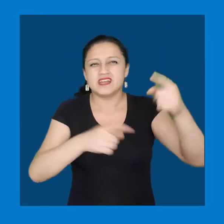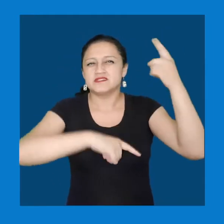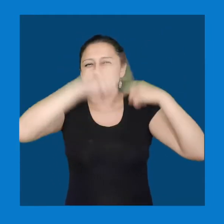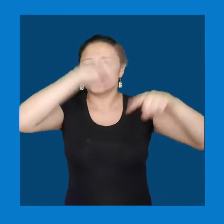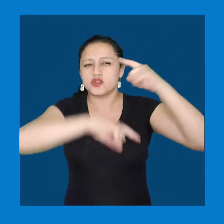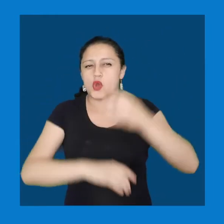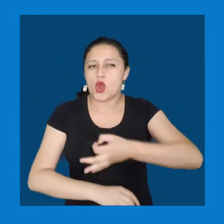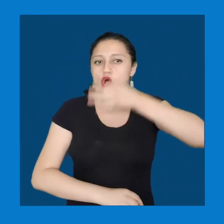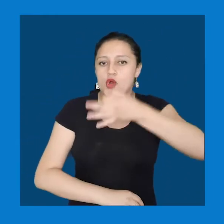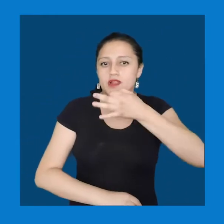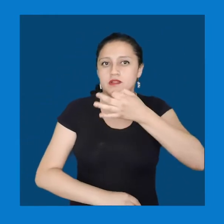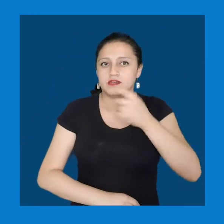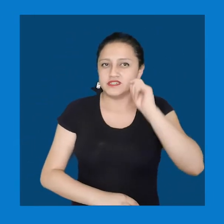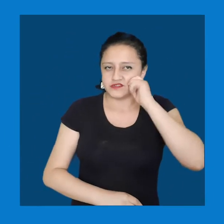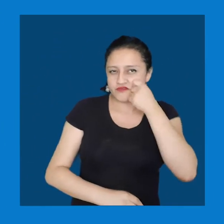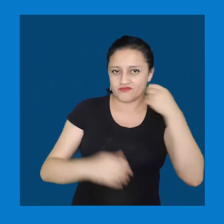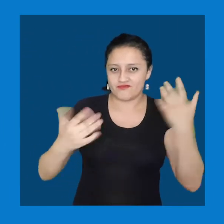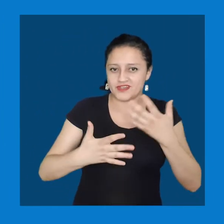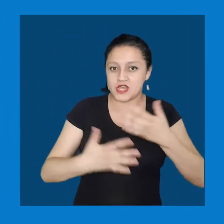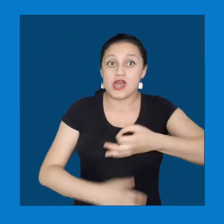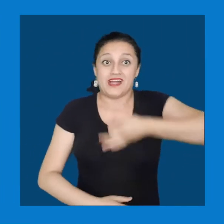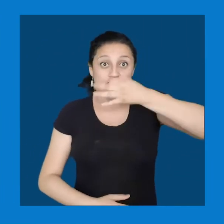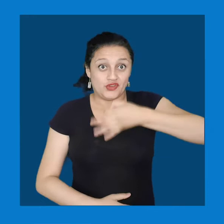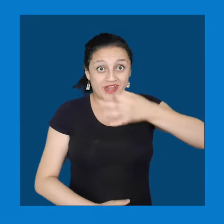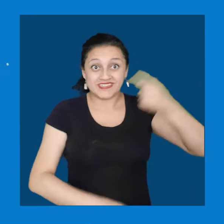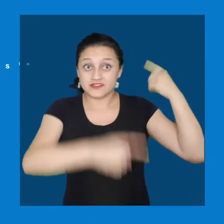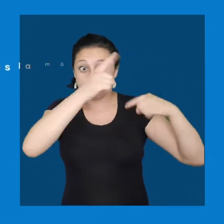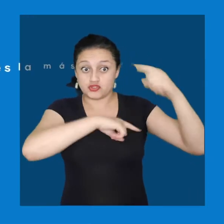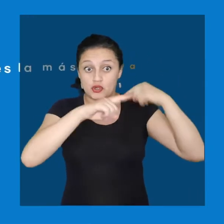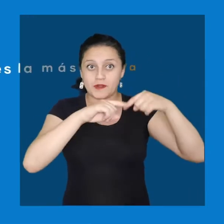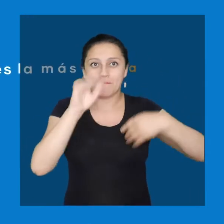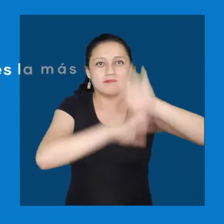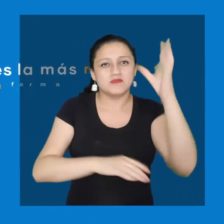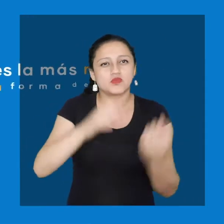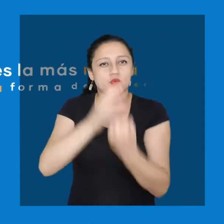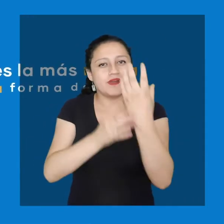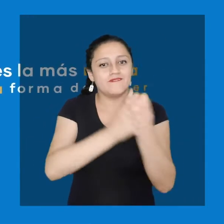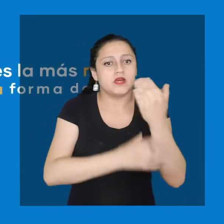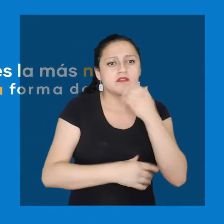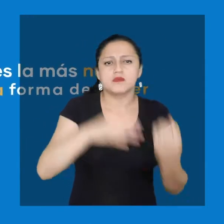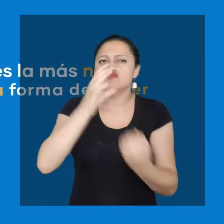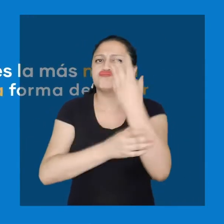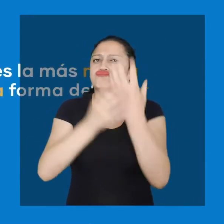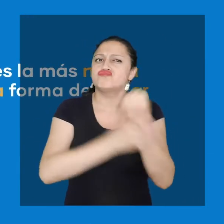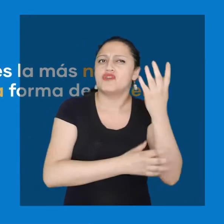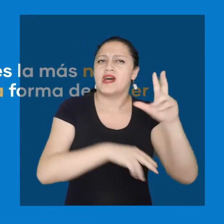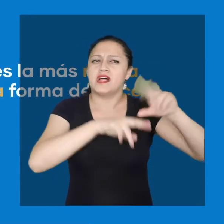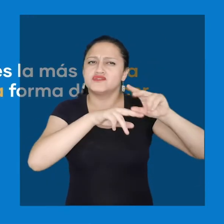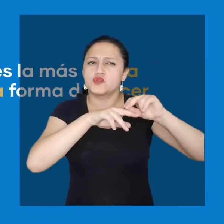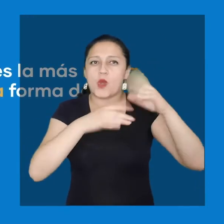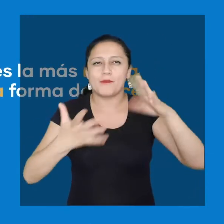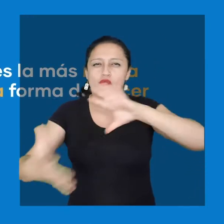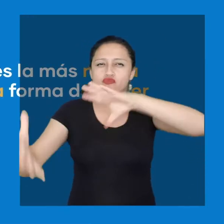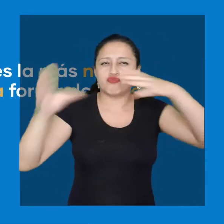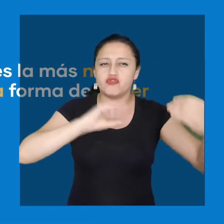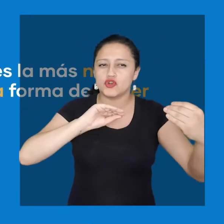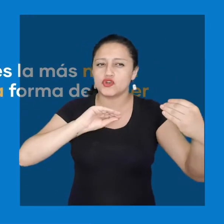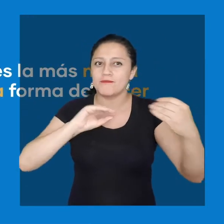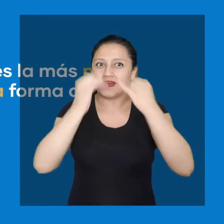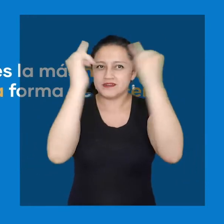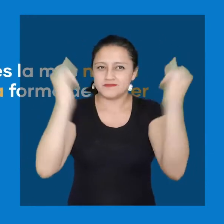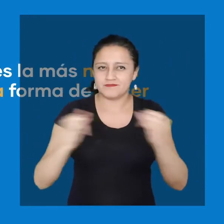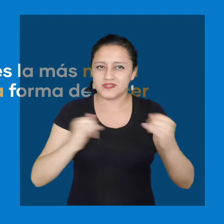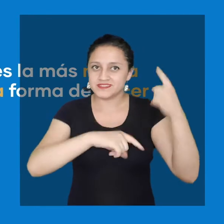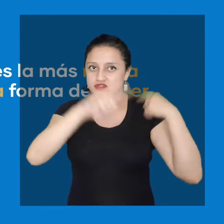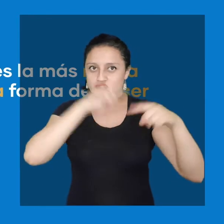dedicarse a la historia oral. Él dijo, la historia oral es la más nueva y la más antigua forma de hacer historia.